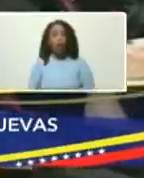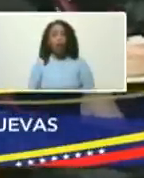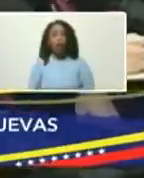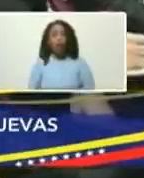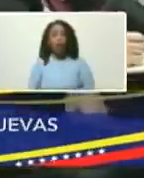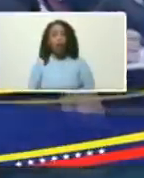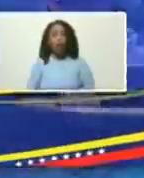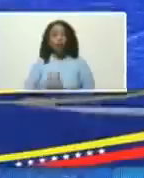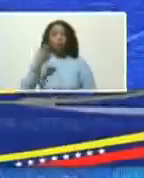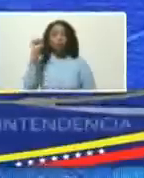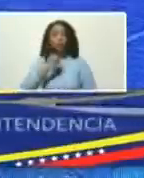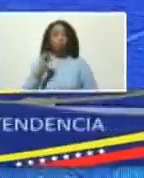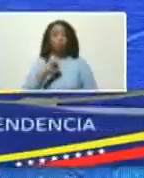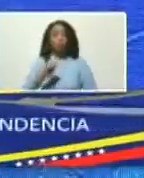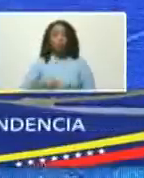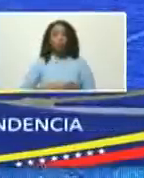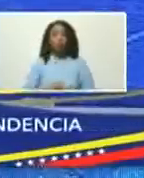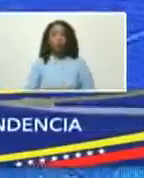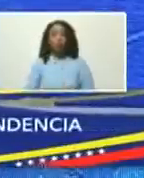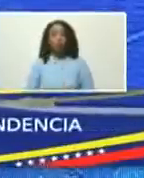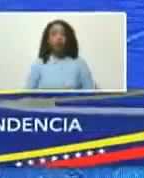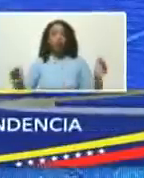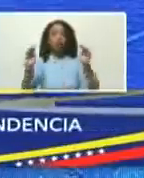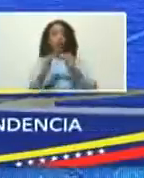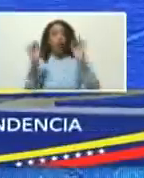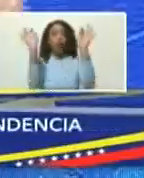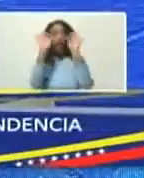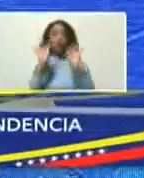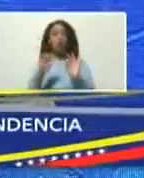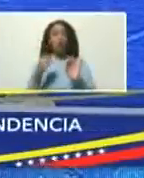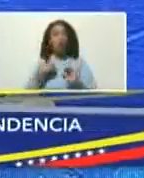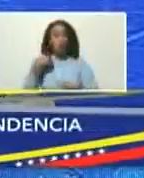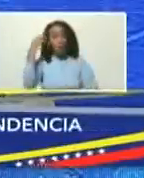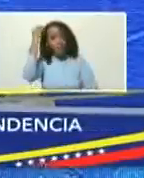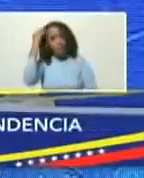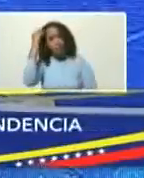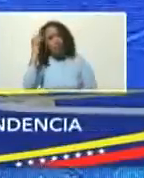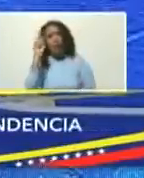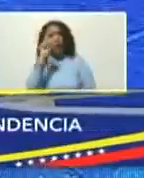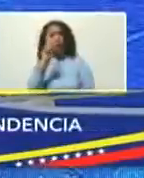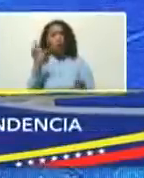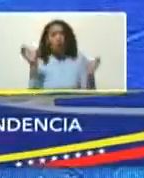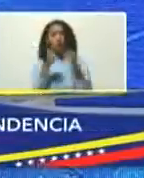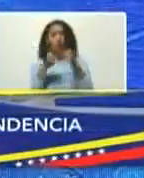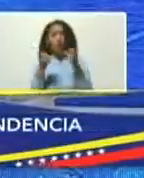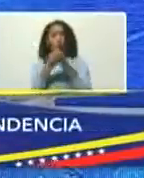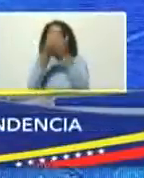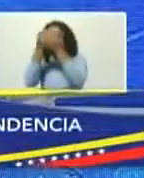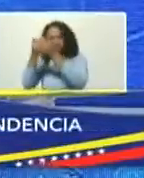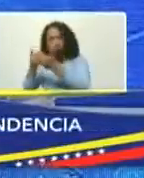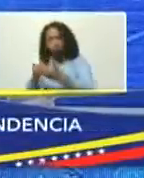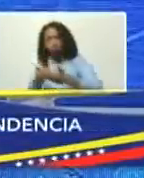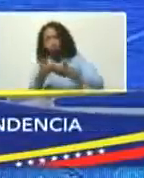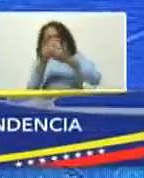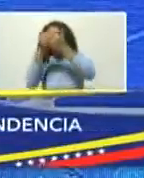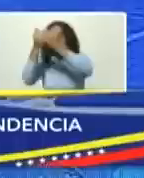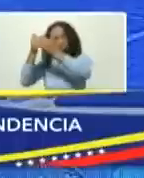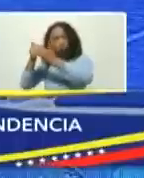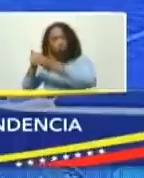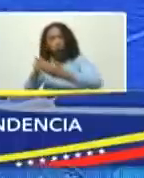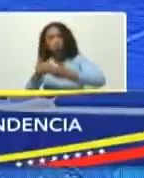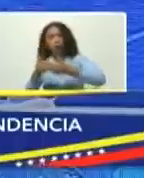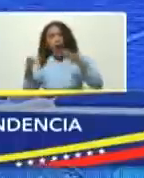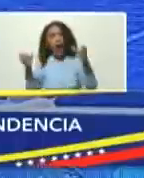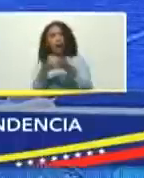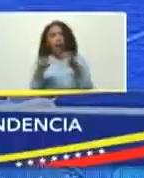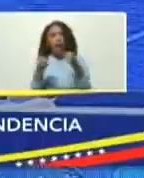correcto igualmente yo pienso hay un conjunto de estudios del equipo